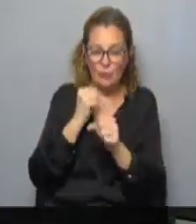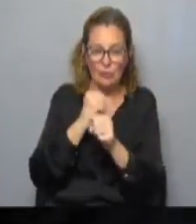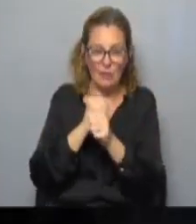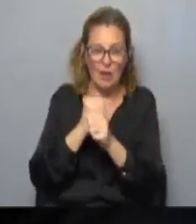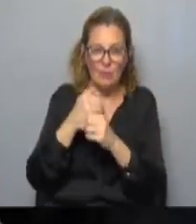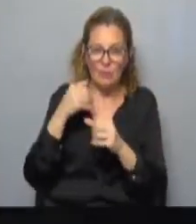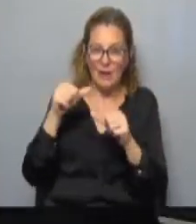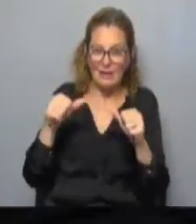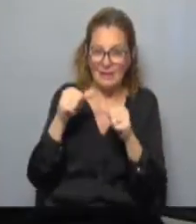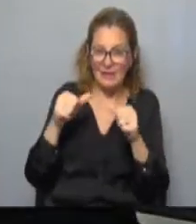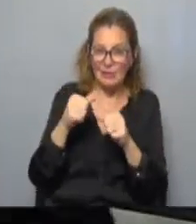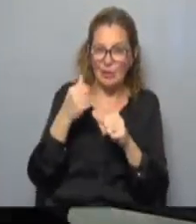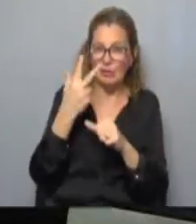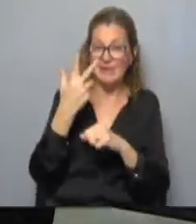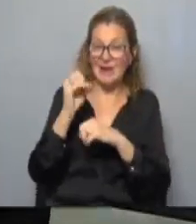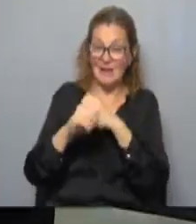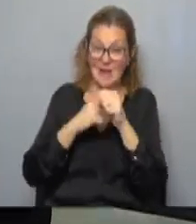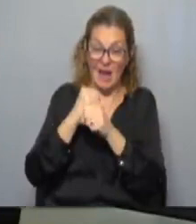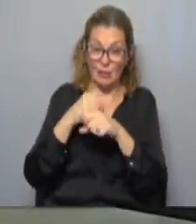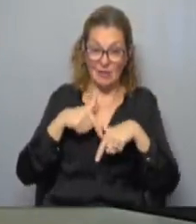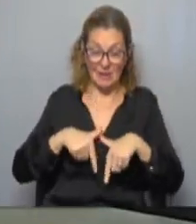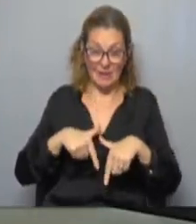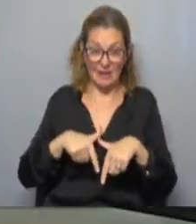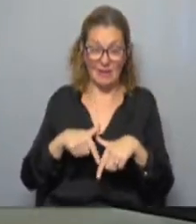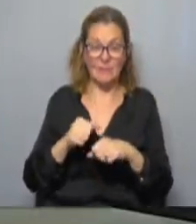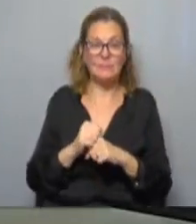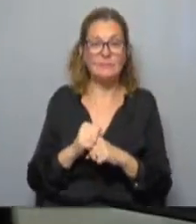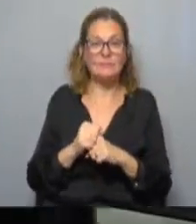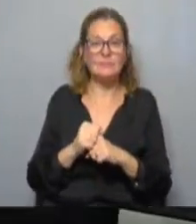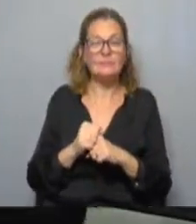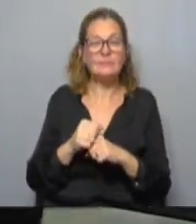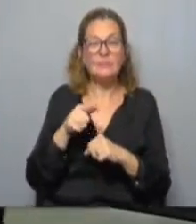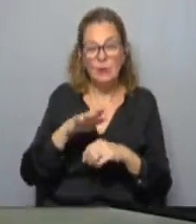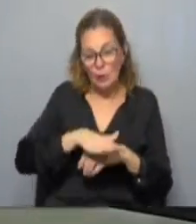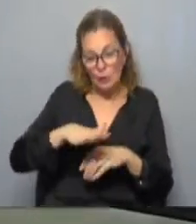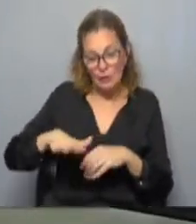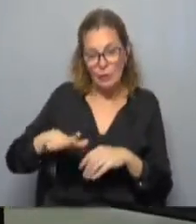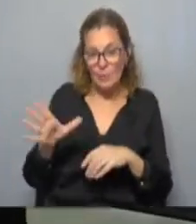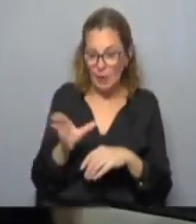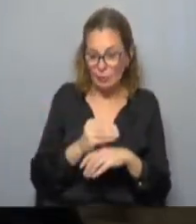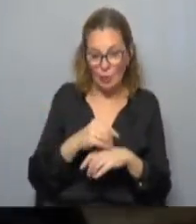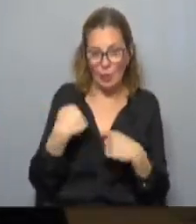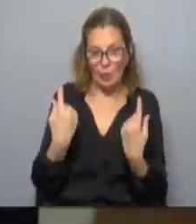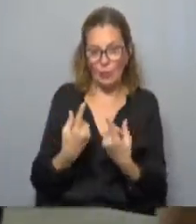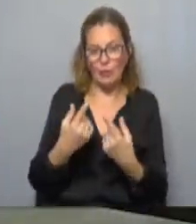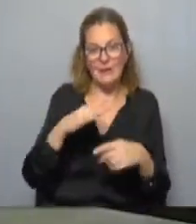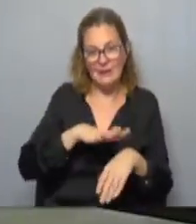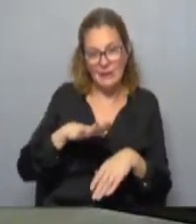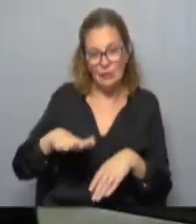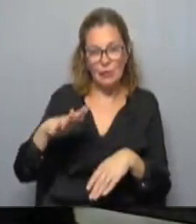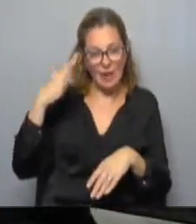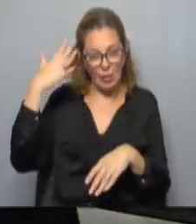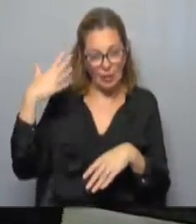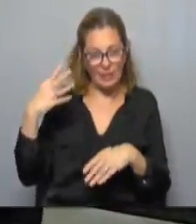desarrollando a lo largo de 3 décadas la Intendencia primero lo decías esto es con los niños y por los niños niños, niñas y adolescentes